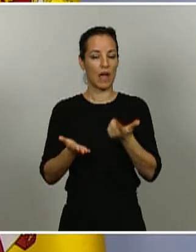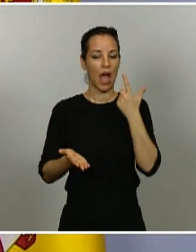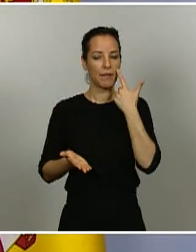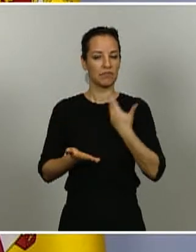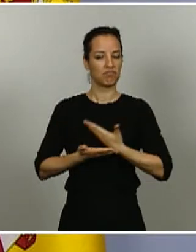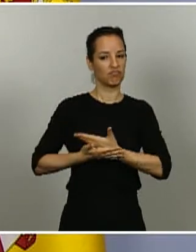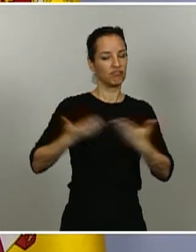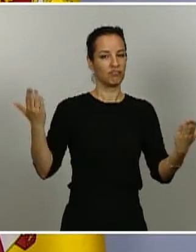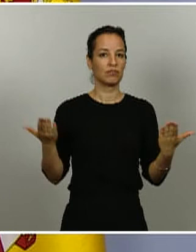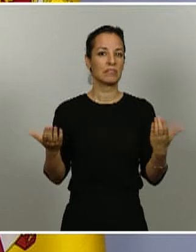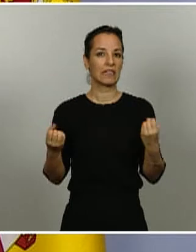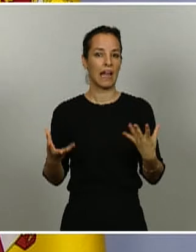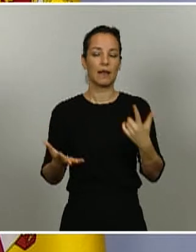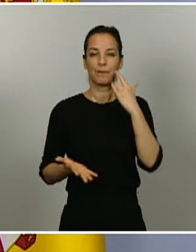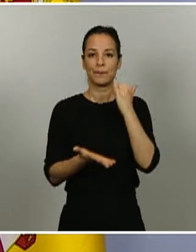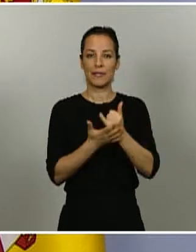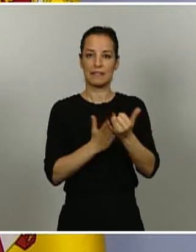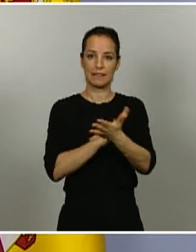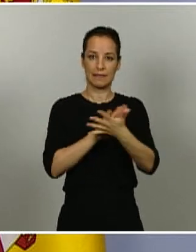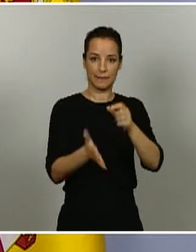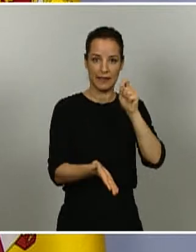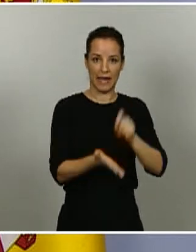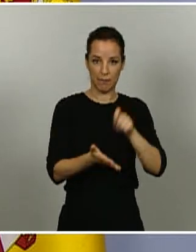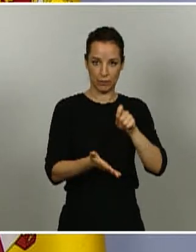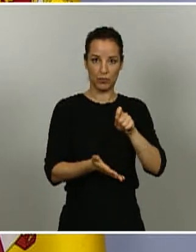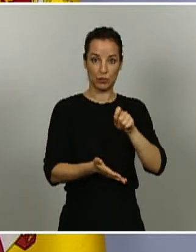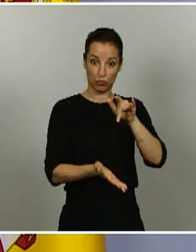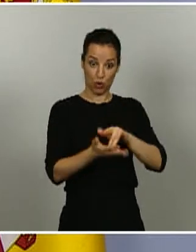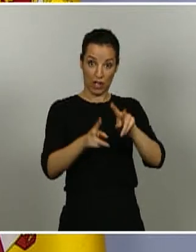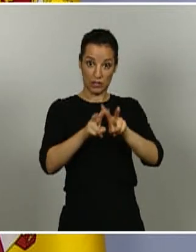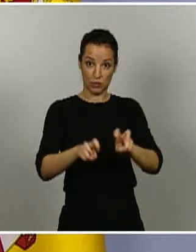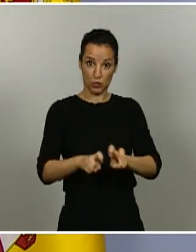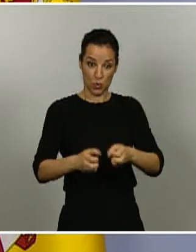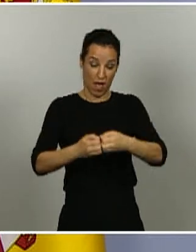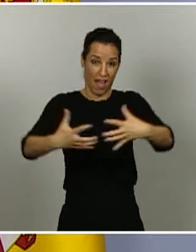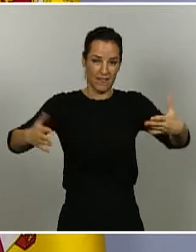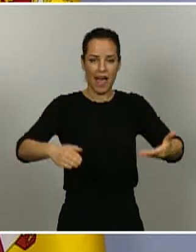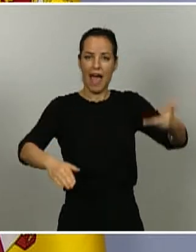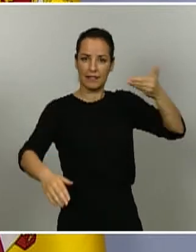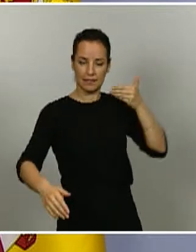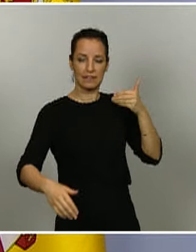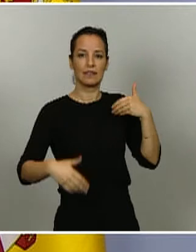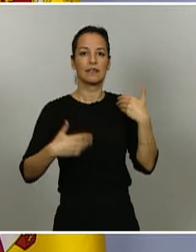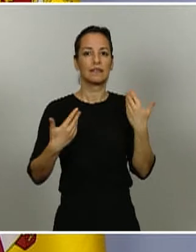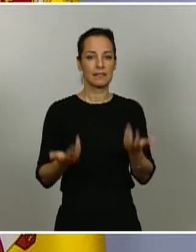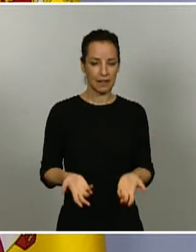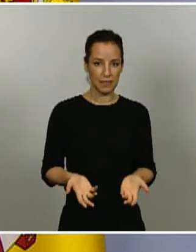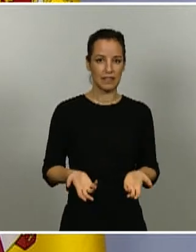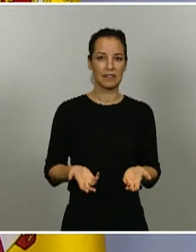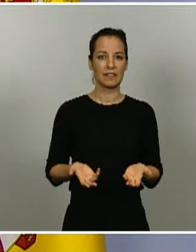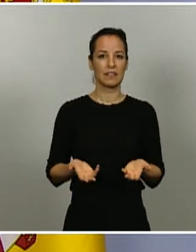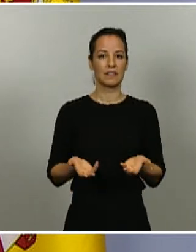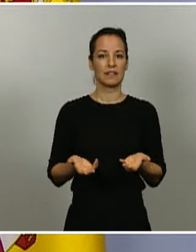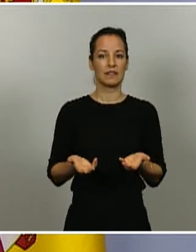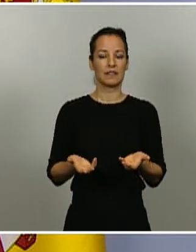del test rápido antes de su aplicación en este estudio a gran escala como de la concordancia entre las mejores con la